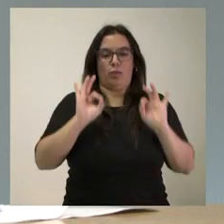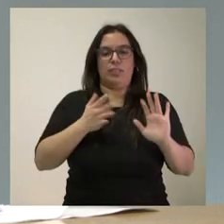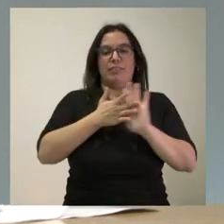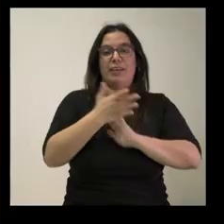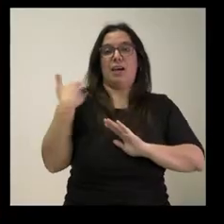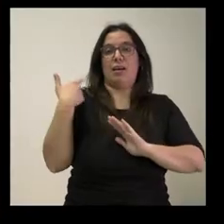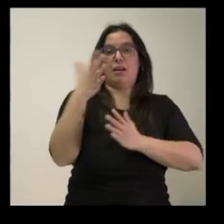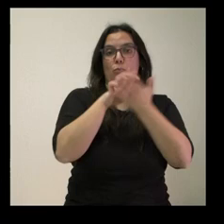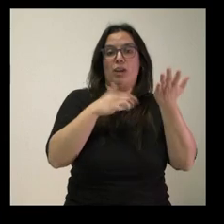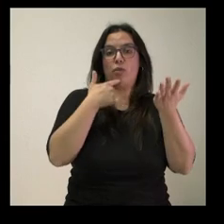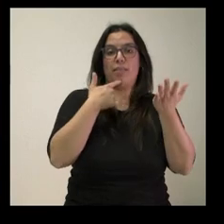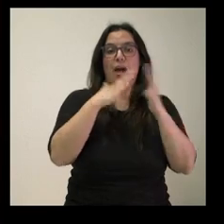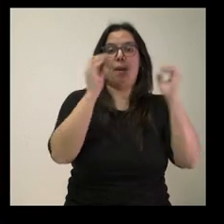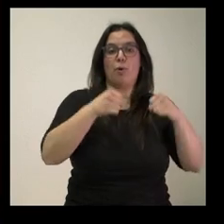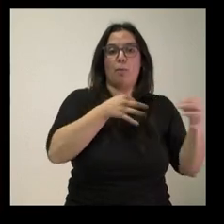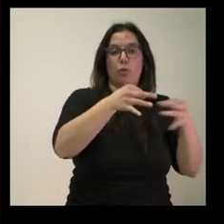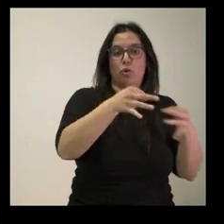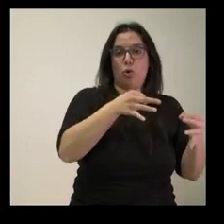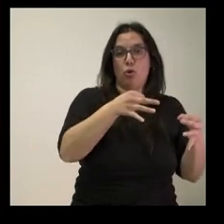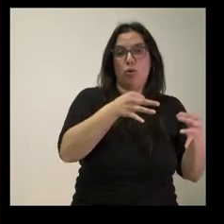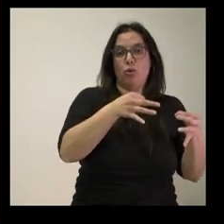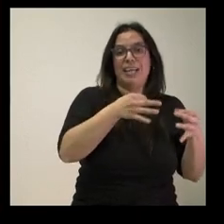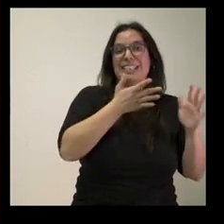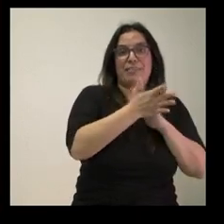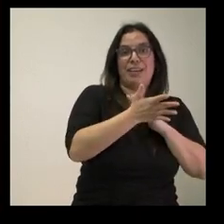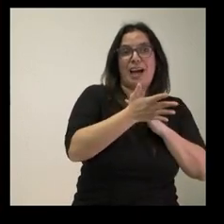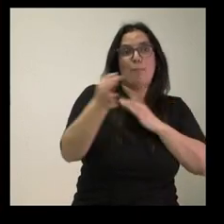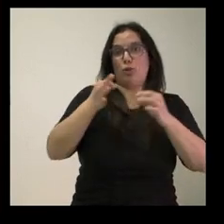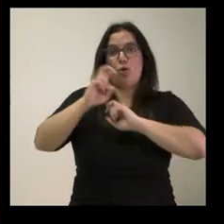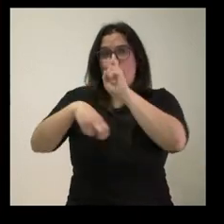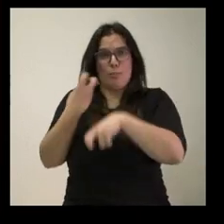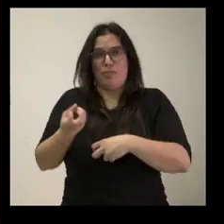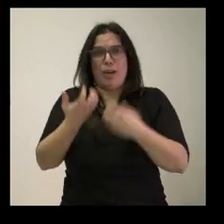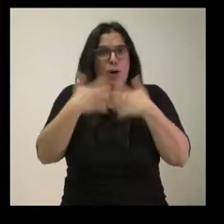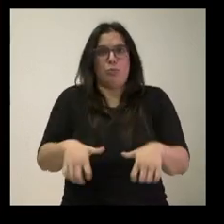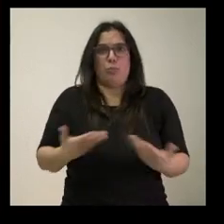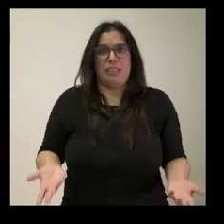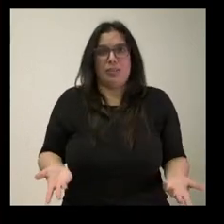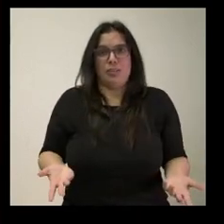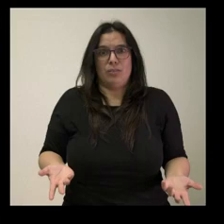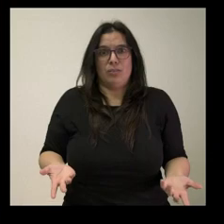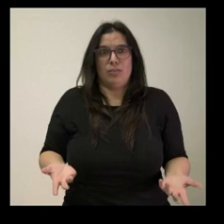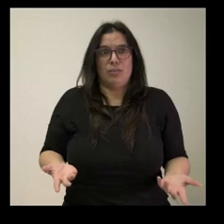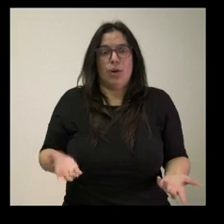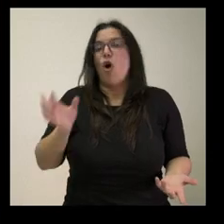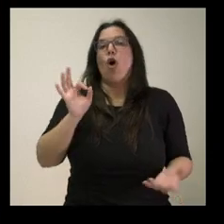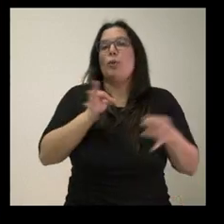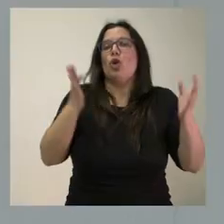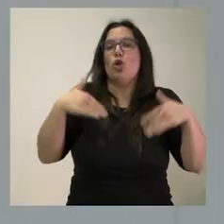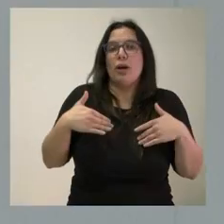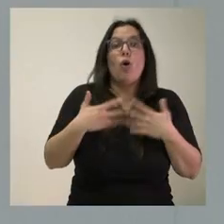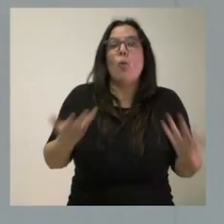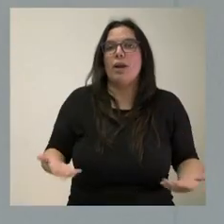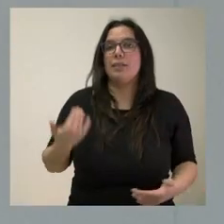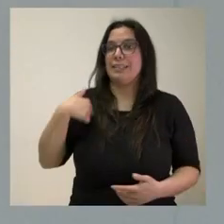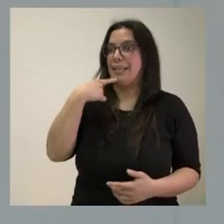en ese punto, ¿de facto se modifica el protocolo actual? ¿No? ¿O no va a haber protocolo? Ya les he dicho,